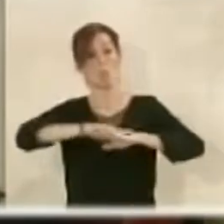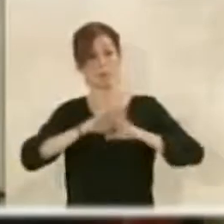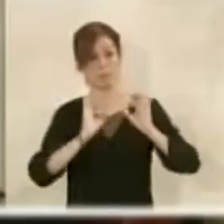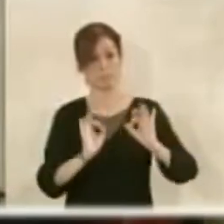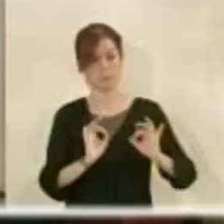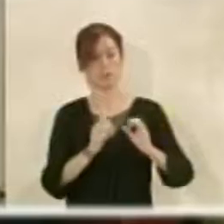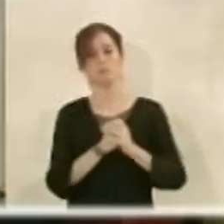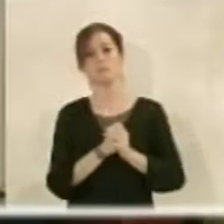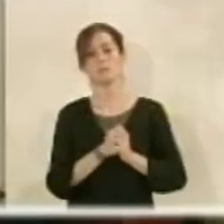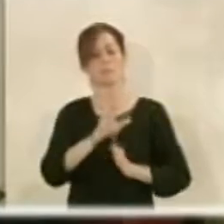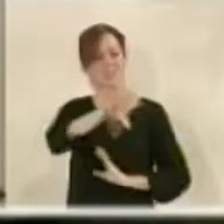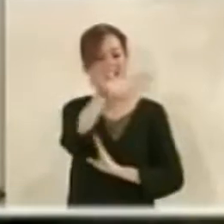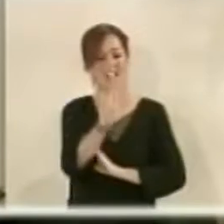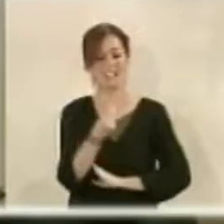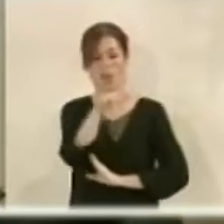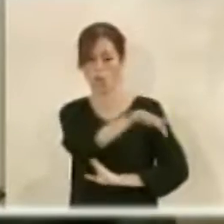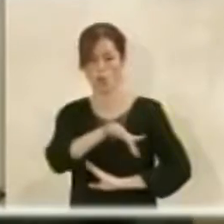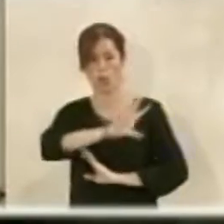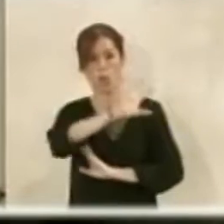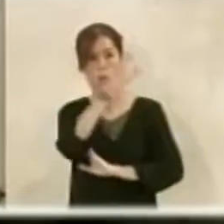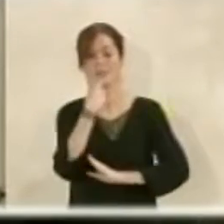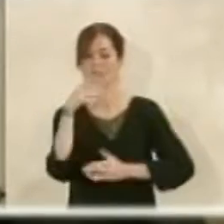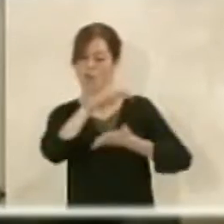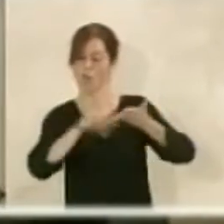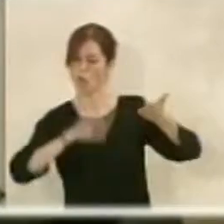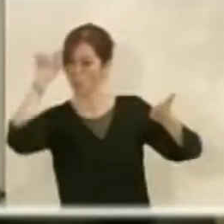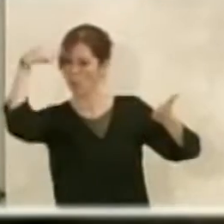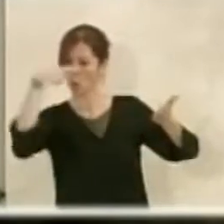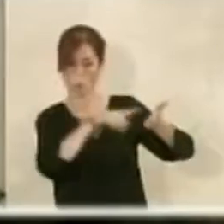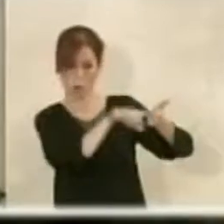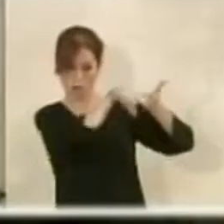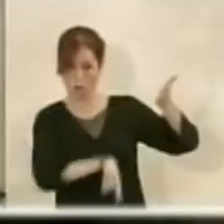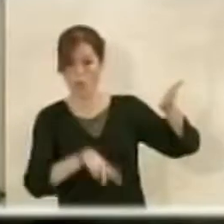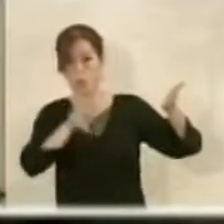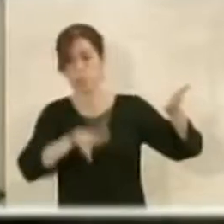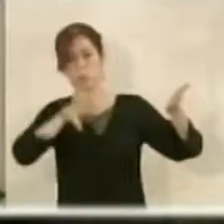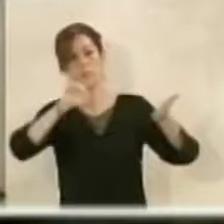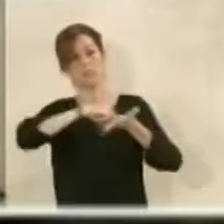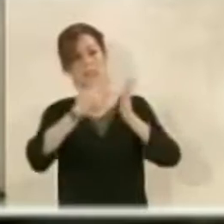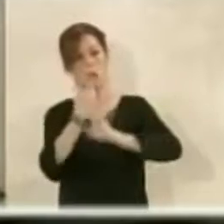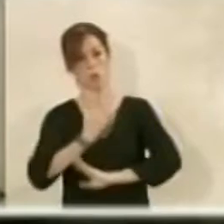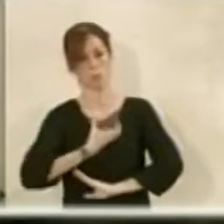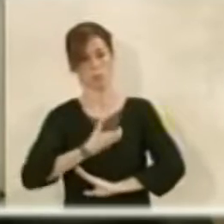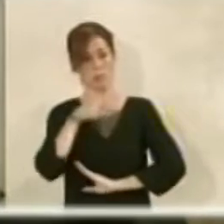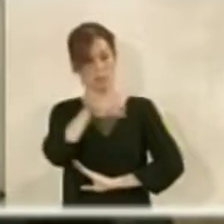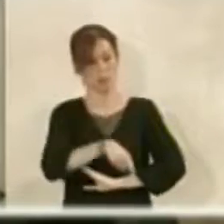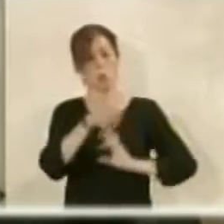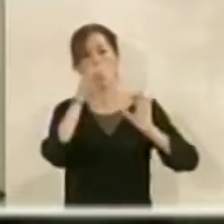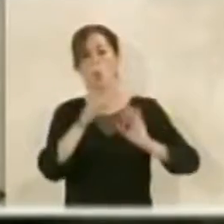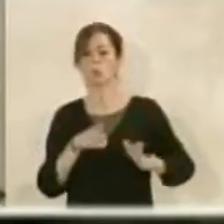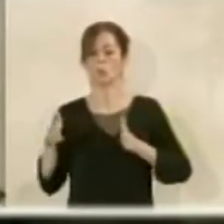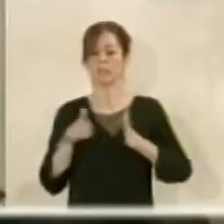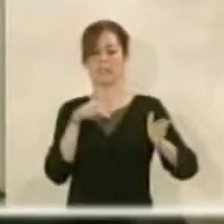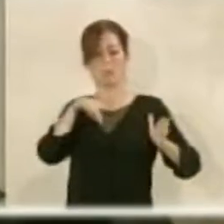Cuando se ponen en valor las canteras, que es lo que dice el informe de cultura y ratificado por los técnicos del ayuntamiento, cuando se hacen más